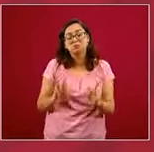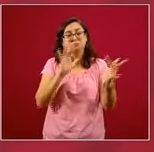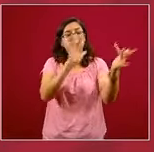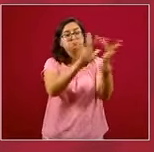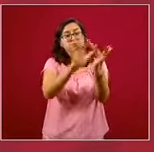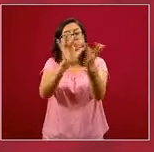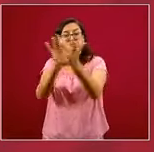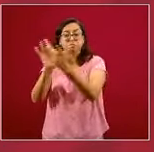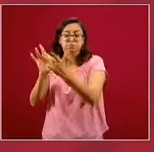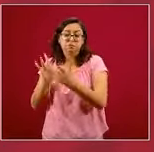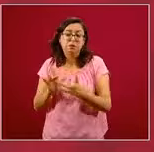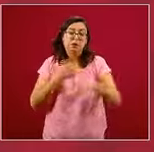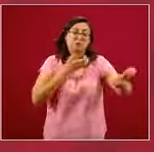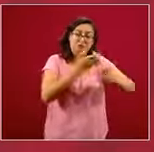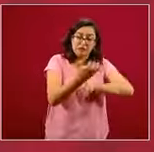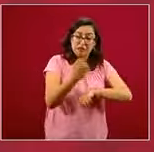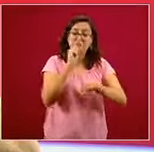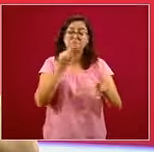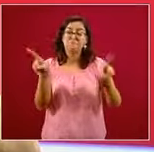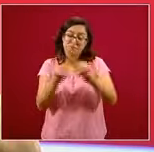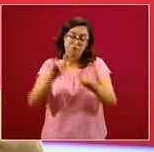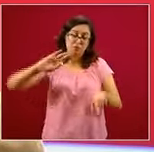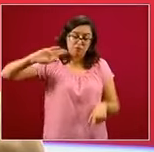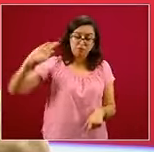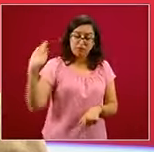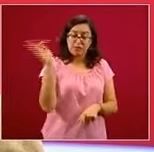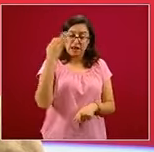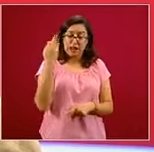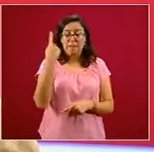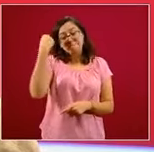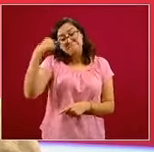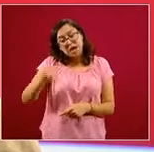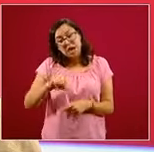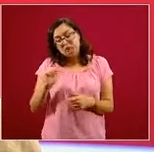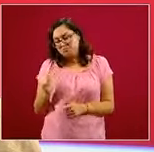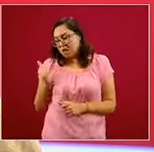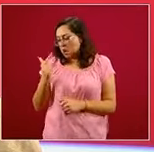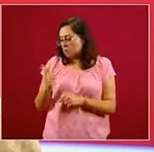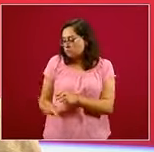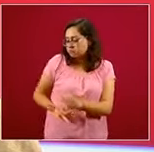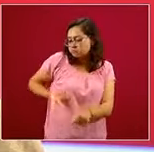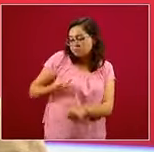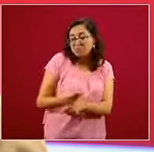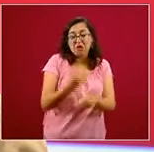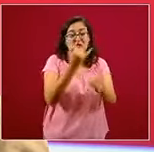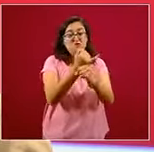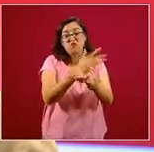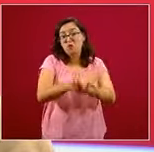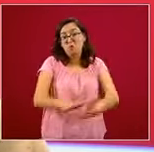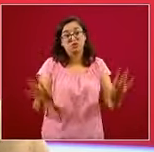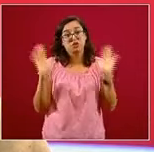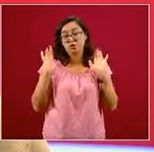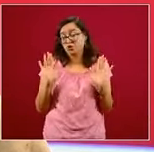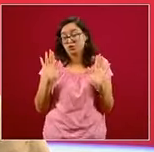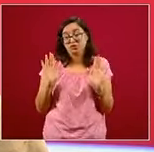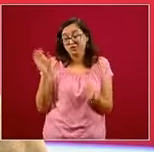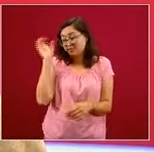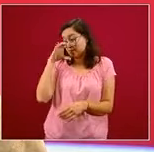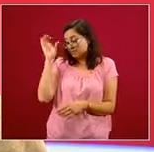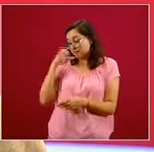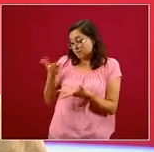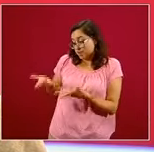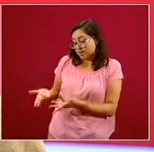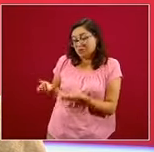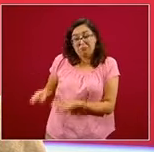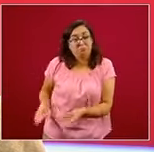a nivel local y federal para brindar algunos de los elementos técnicos y científicos que proceden precisamente